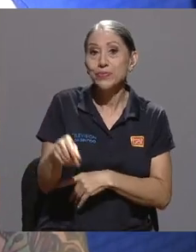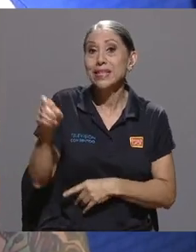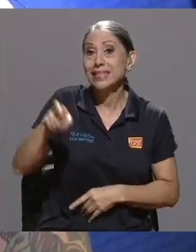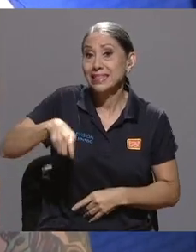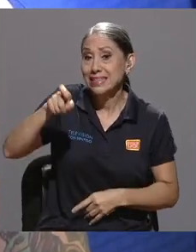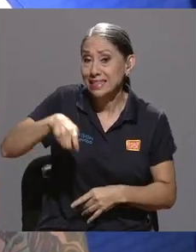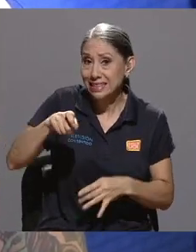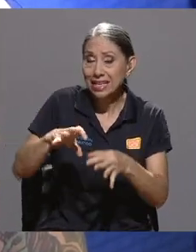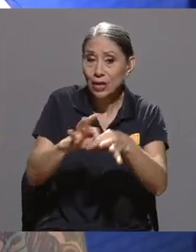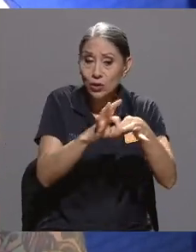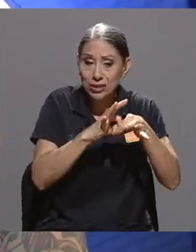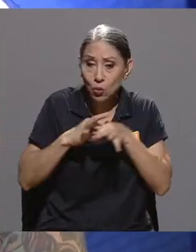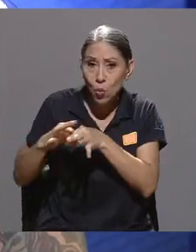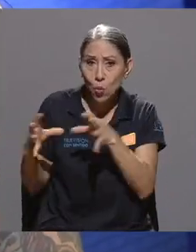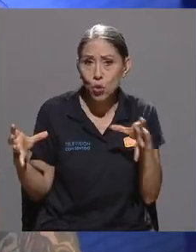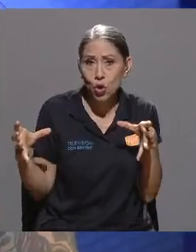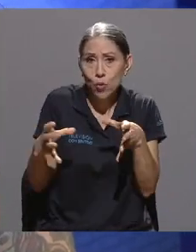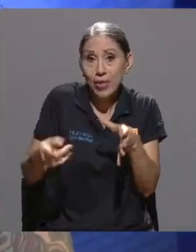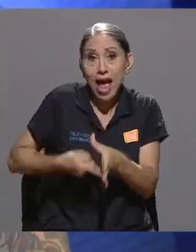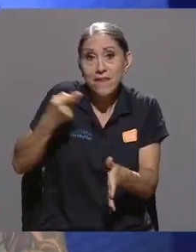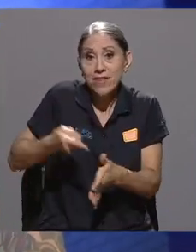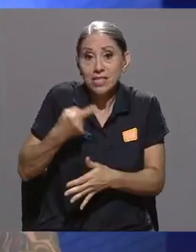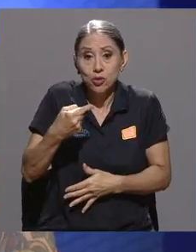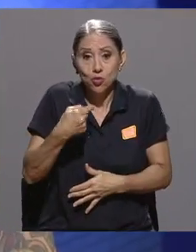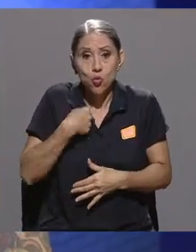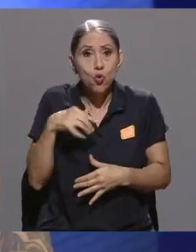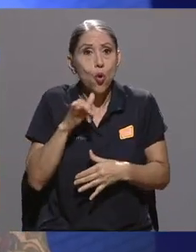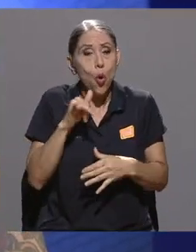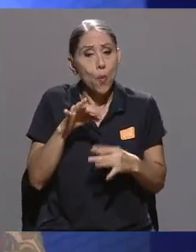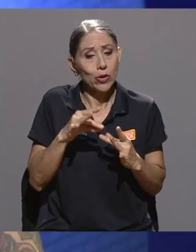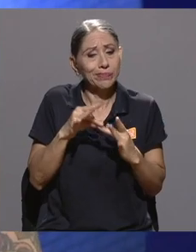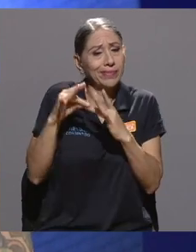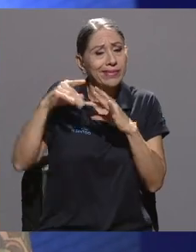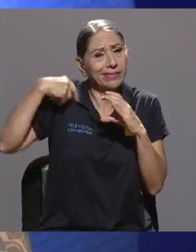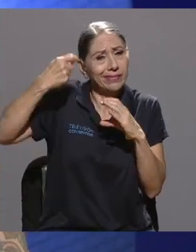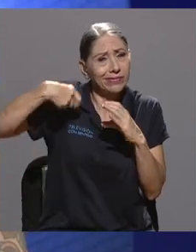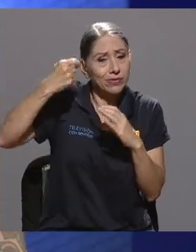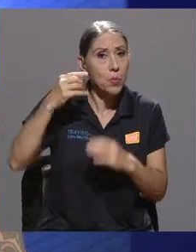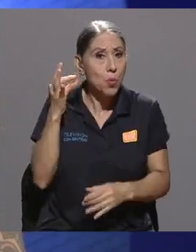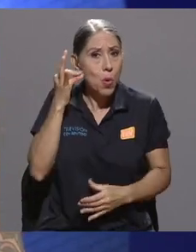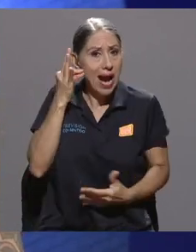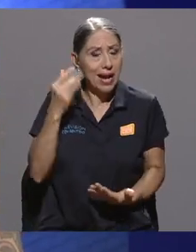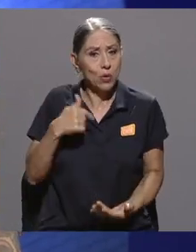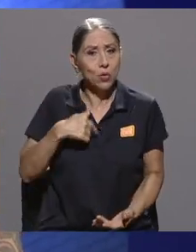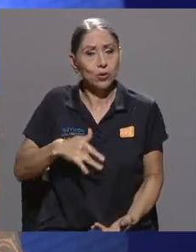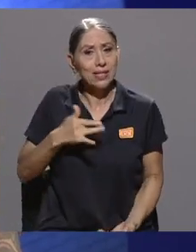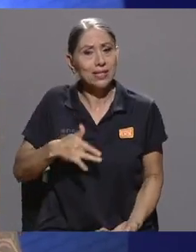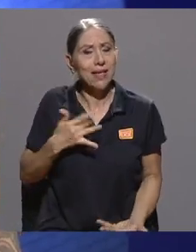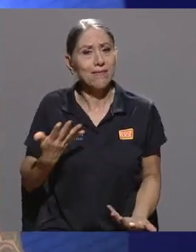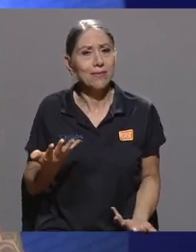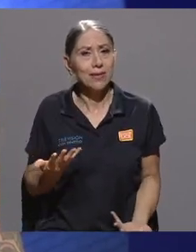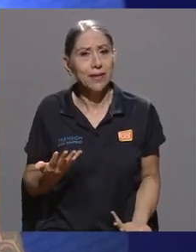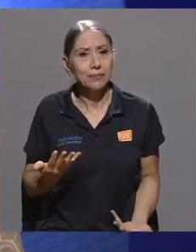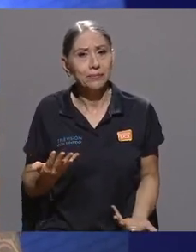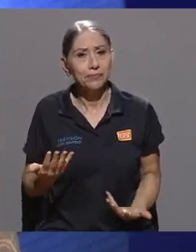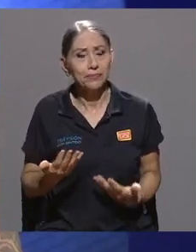unión, ¿verdad? A veces uno como realizador, mujer, se siente a veces un poco